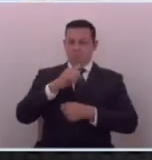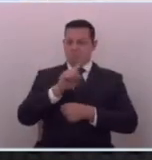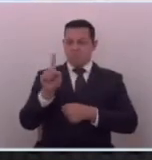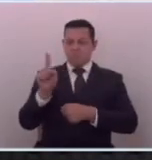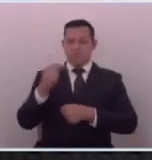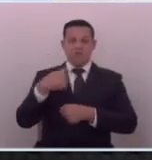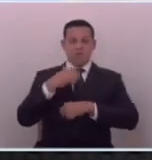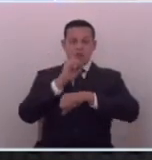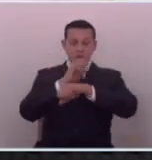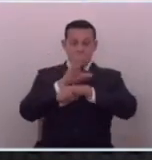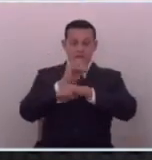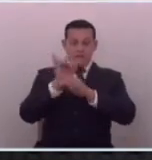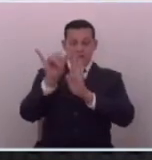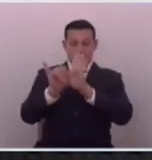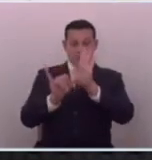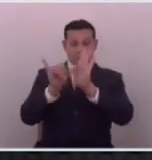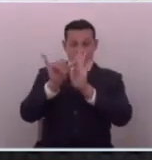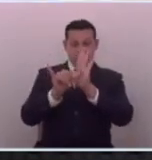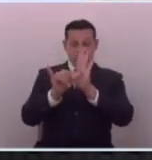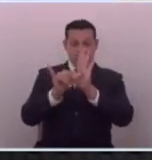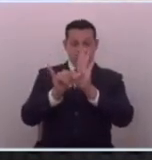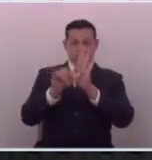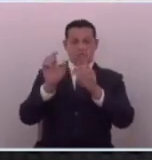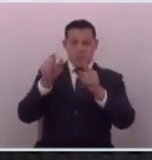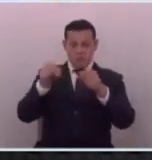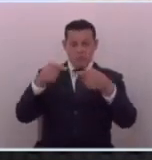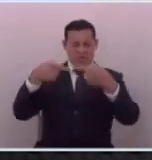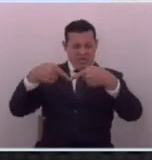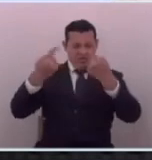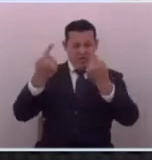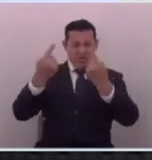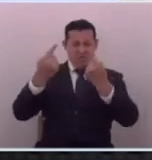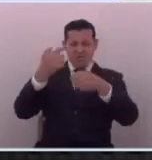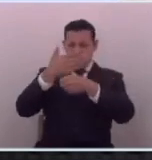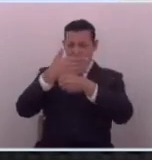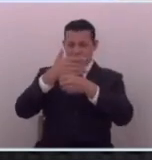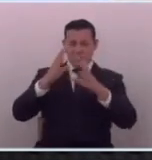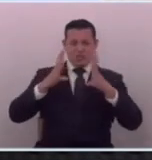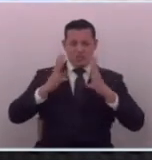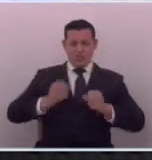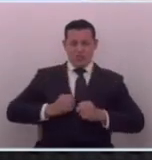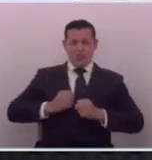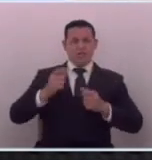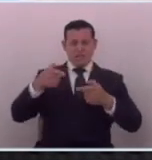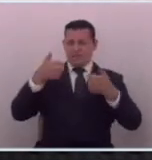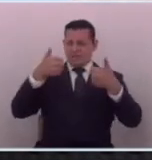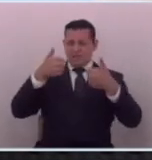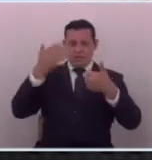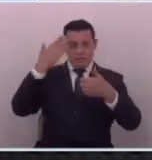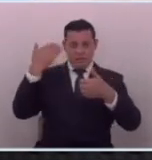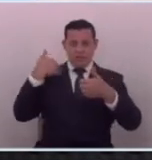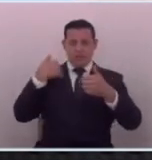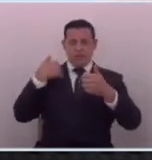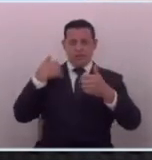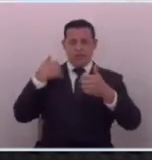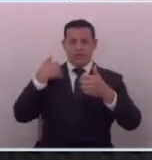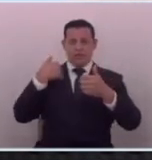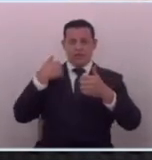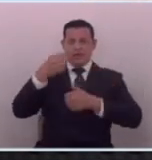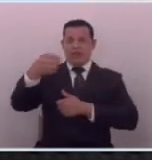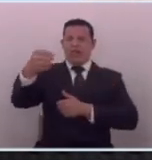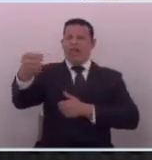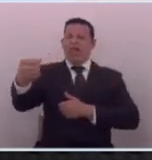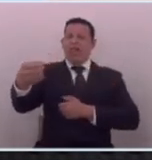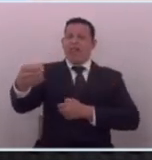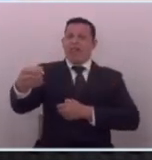yo les decía aquel día los youtubers que aquí están muchos son de oposición y está bien hoy la señora que me entrevistó a la mañana le temblaba la mano y está